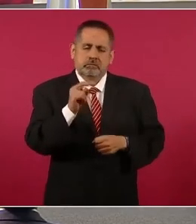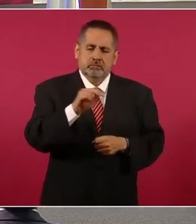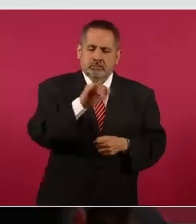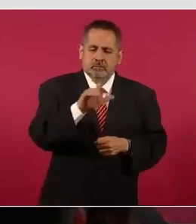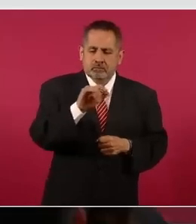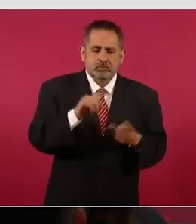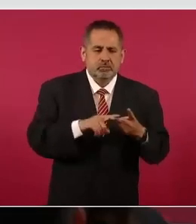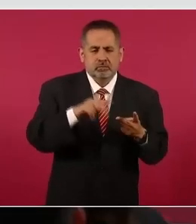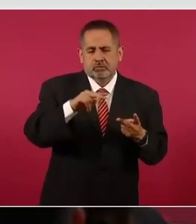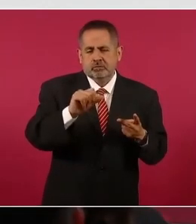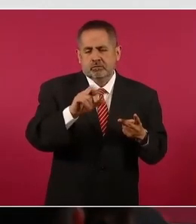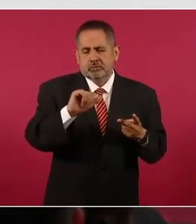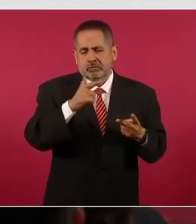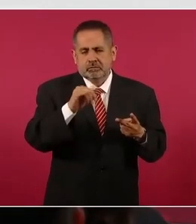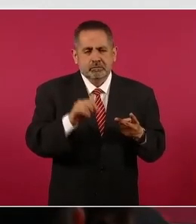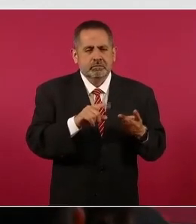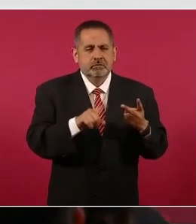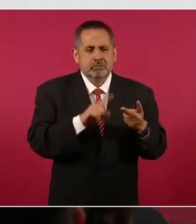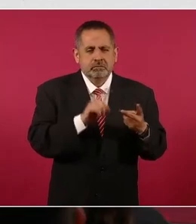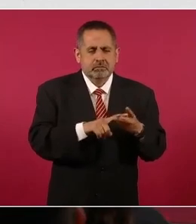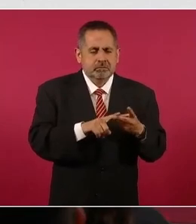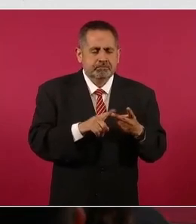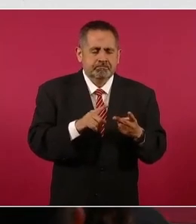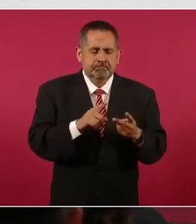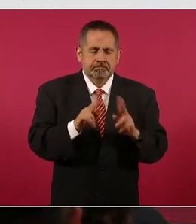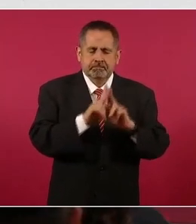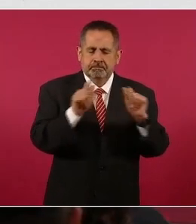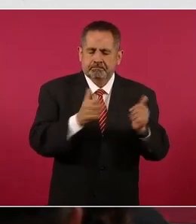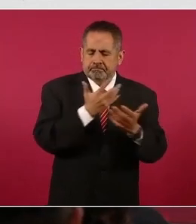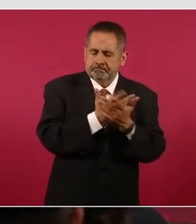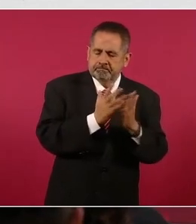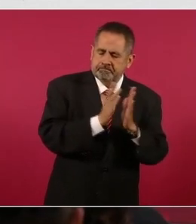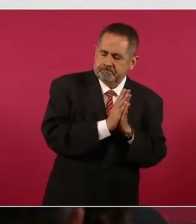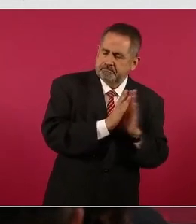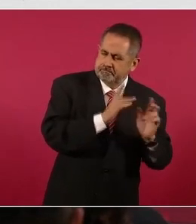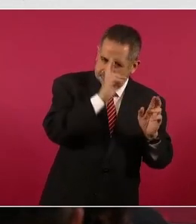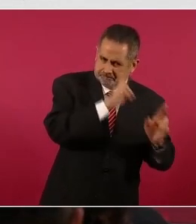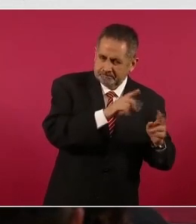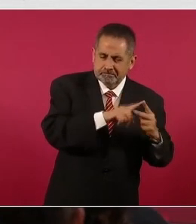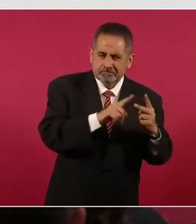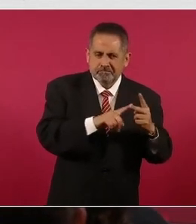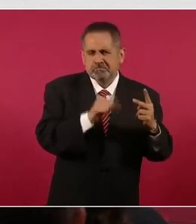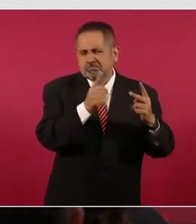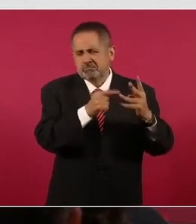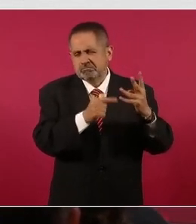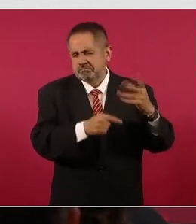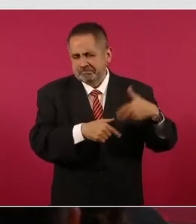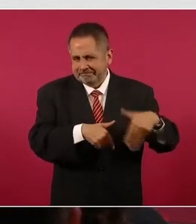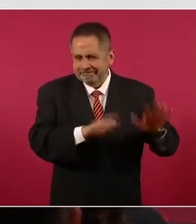está Naranjo, que en paz descanse. Y otros,